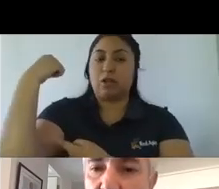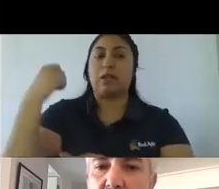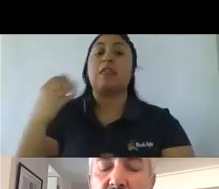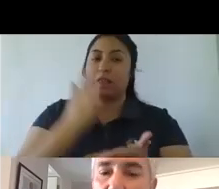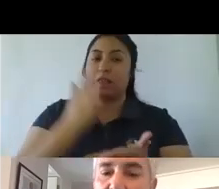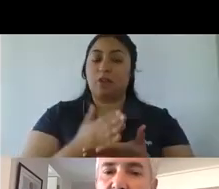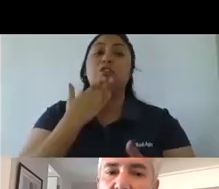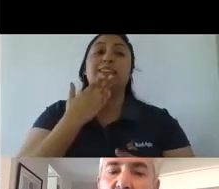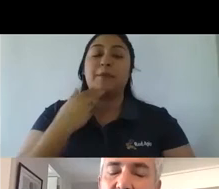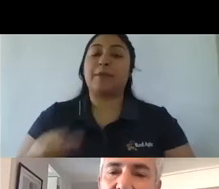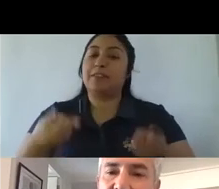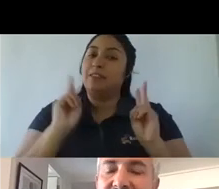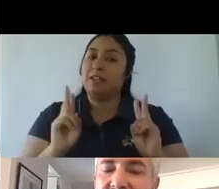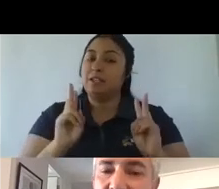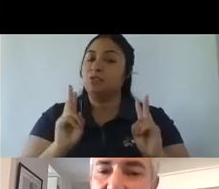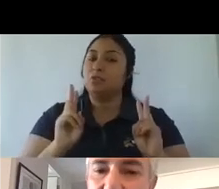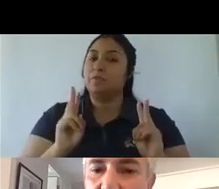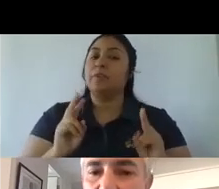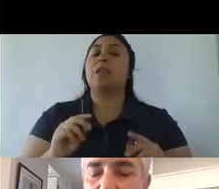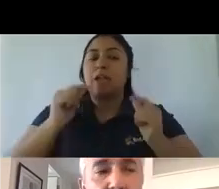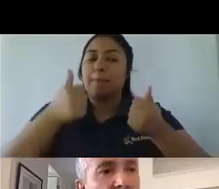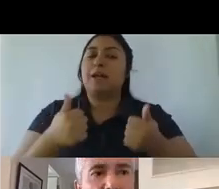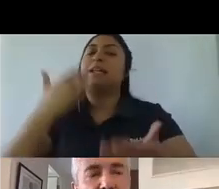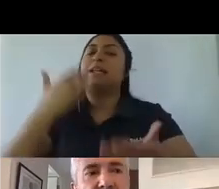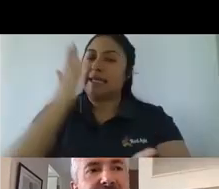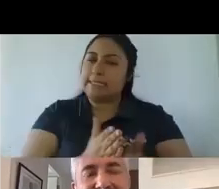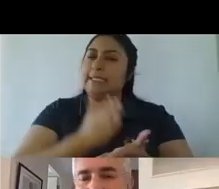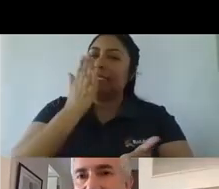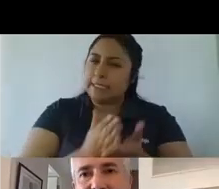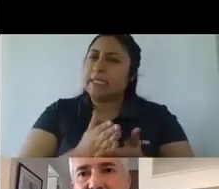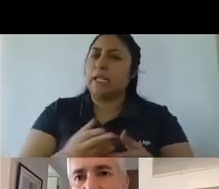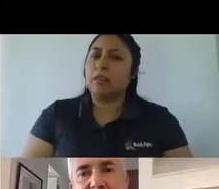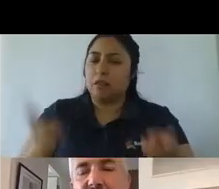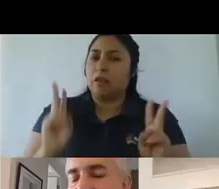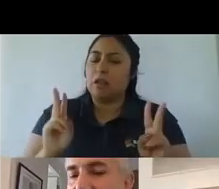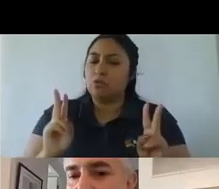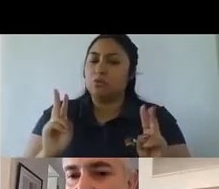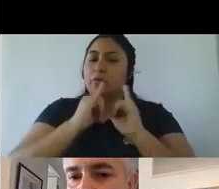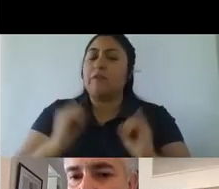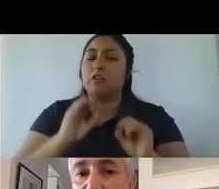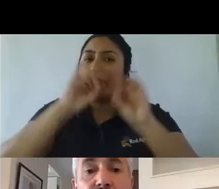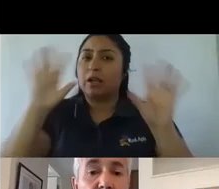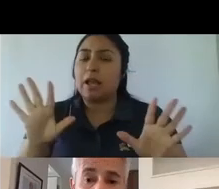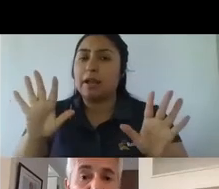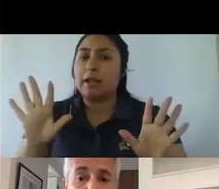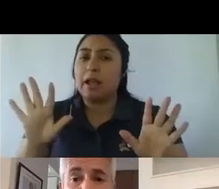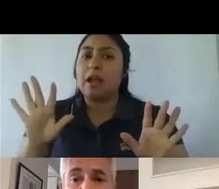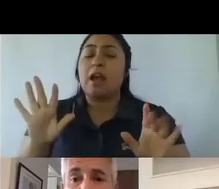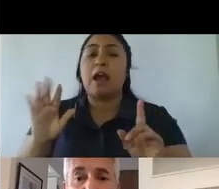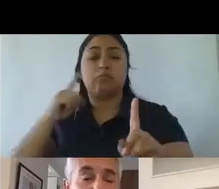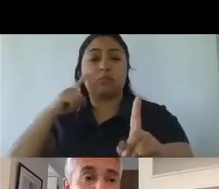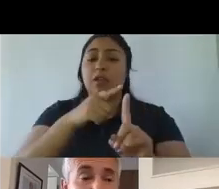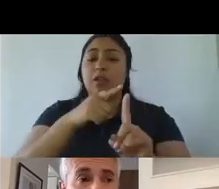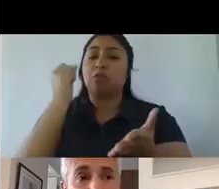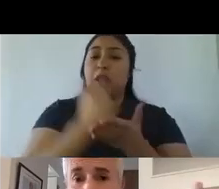derechos y por lo tanto somos capaces de exigir esos derechos en forma clara transparente y directa a esa marca pero claro nos encontramos